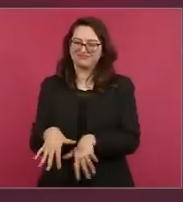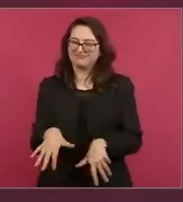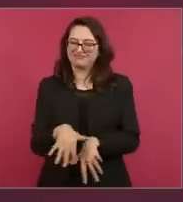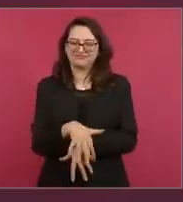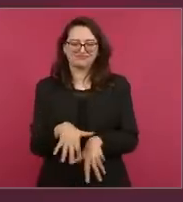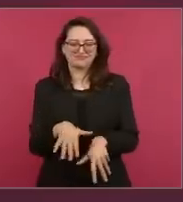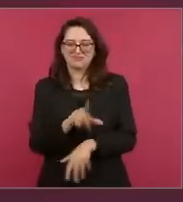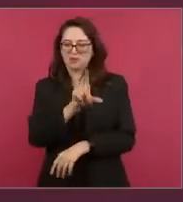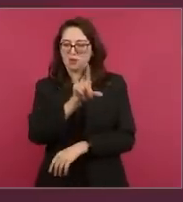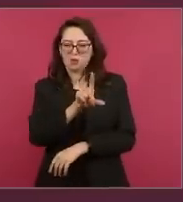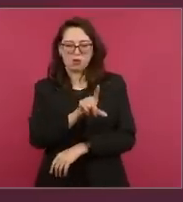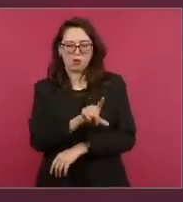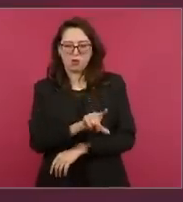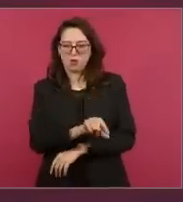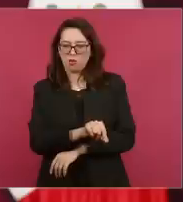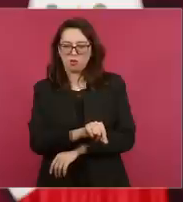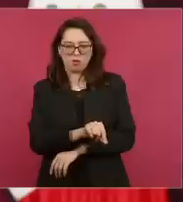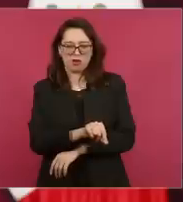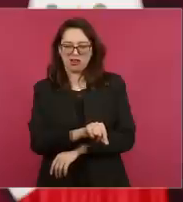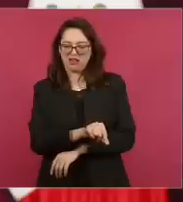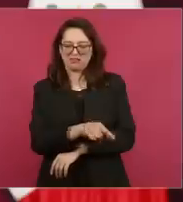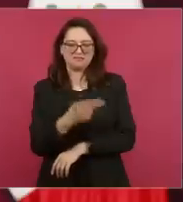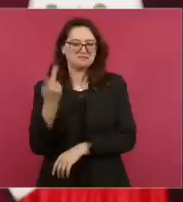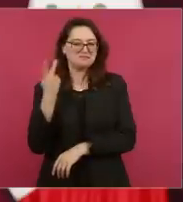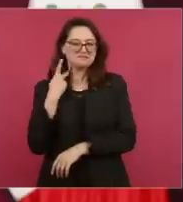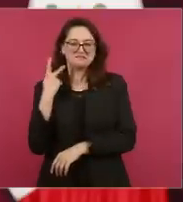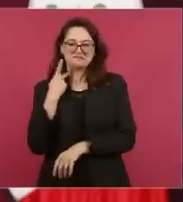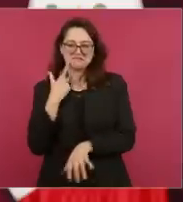con fines politiqueros.